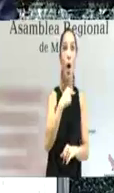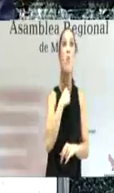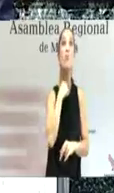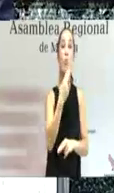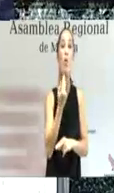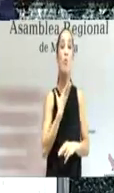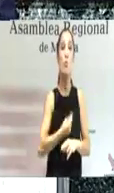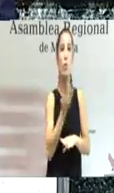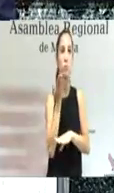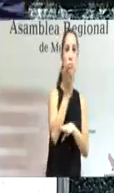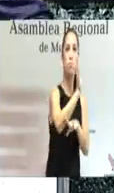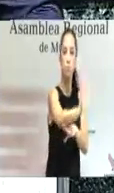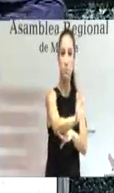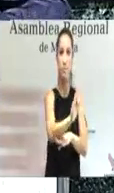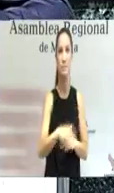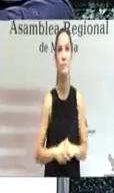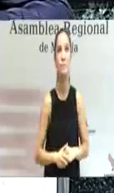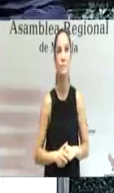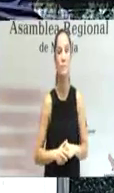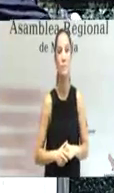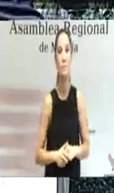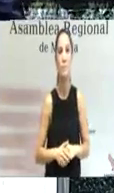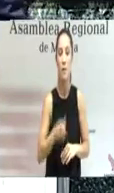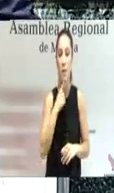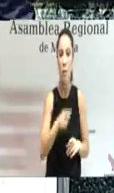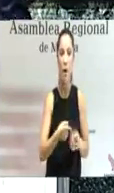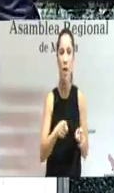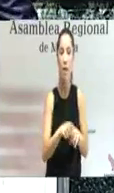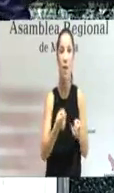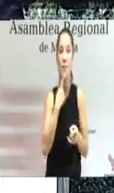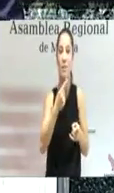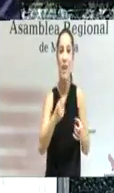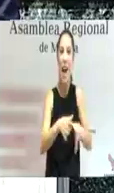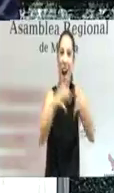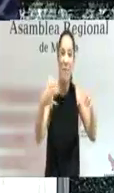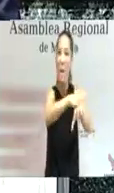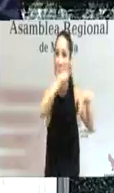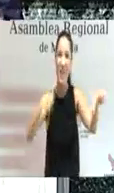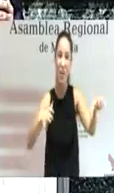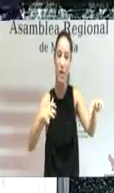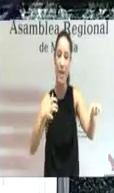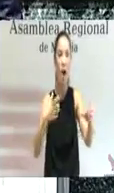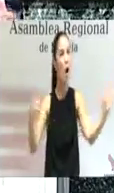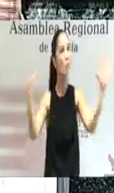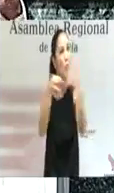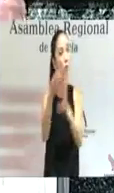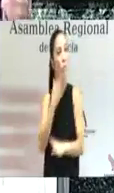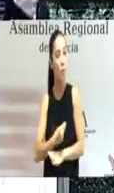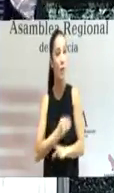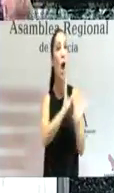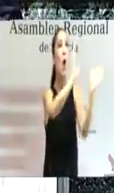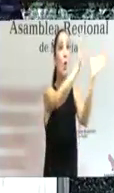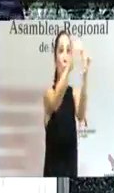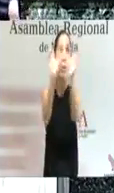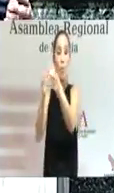sea de la amplia amplísima mayoría la suma de todos los grupos será